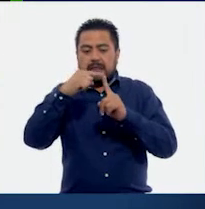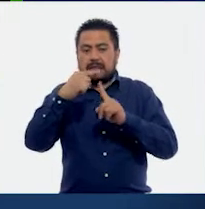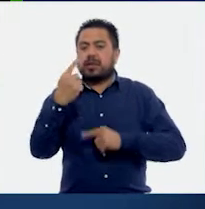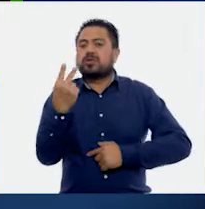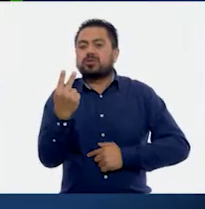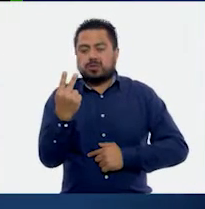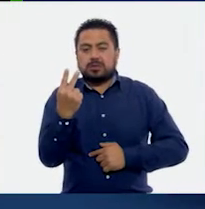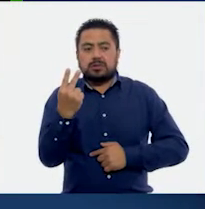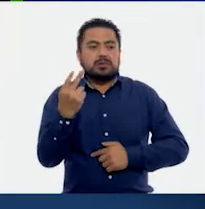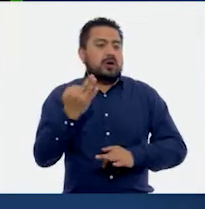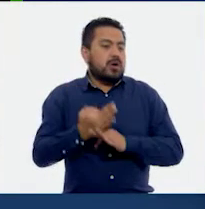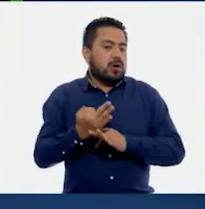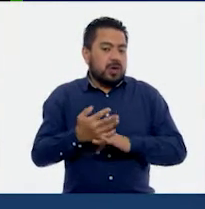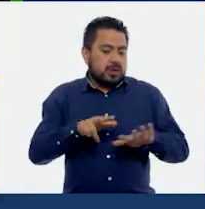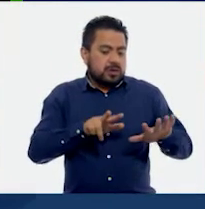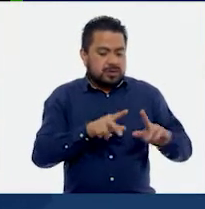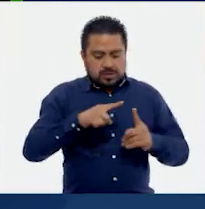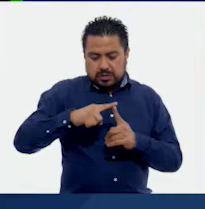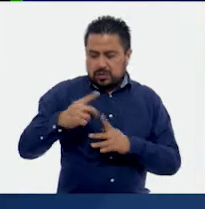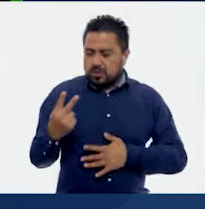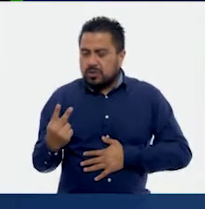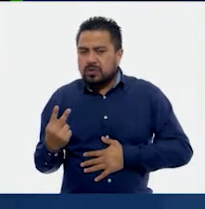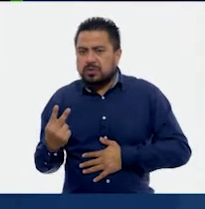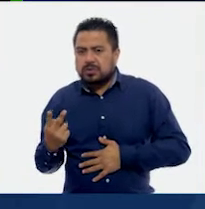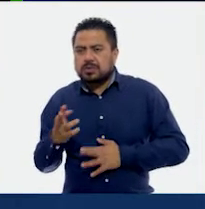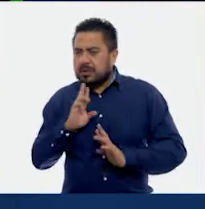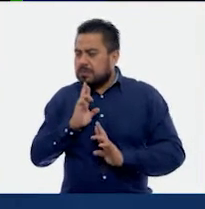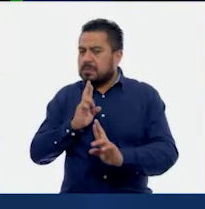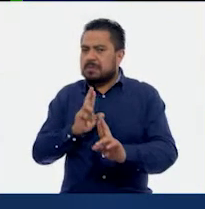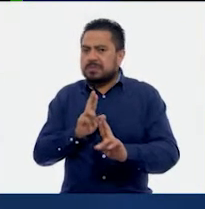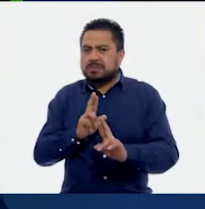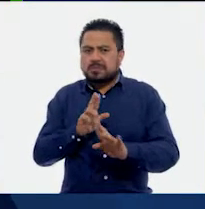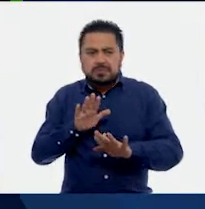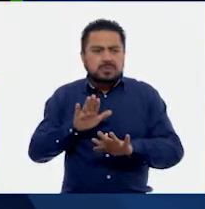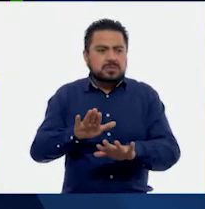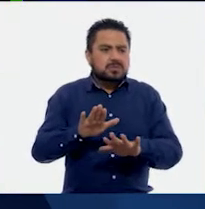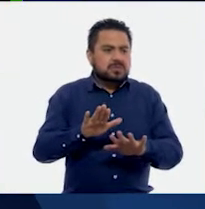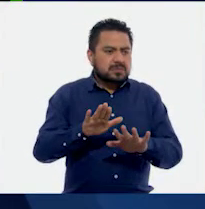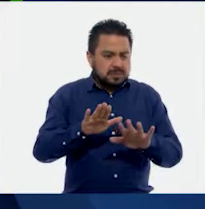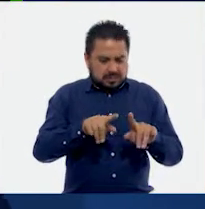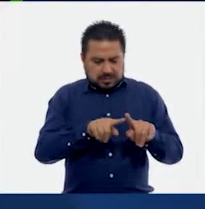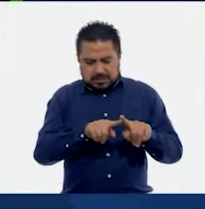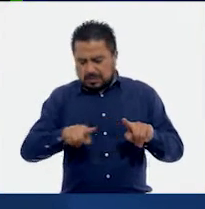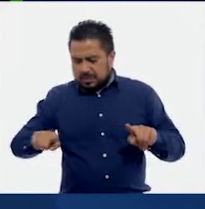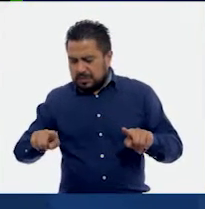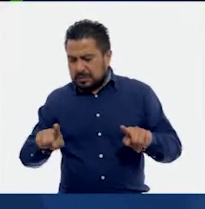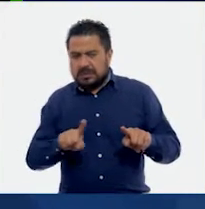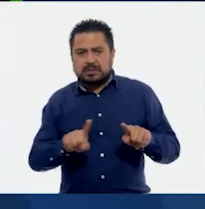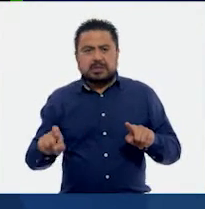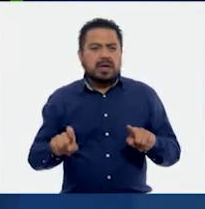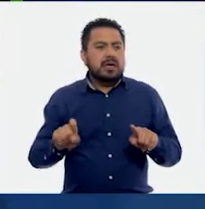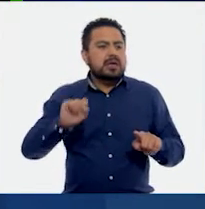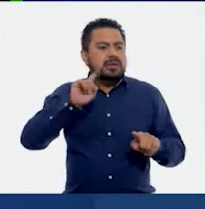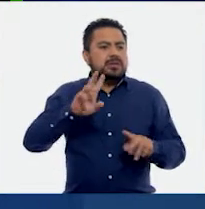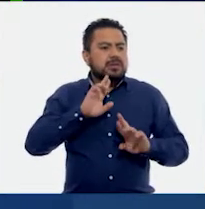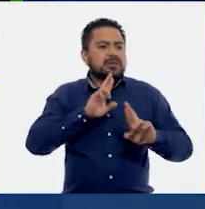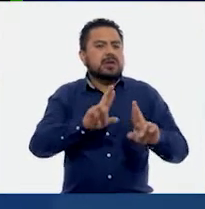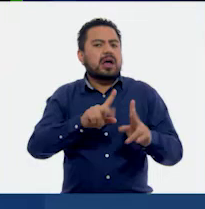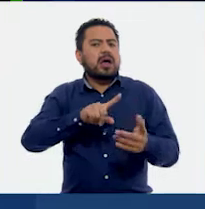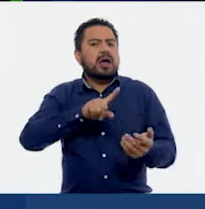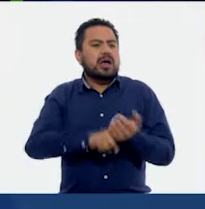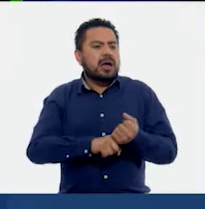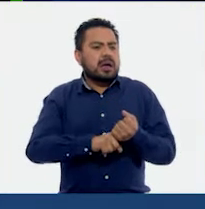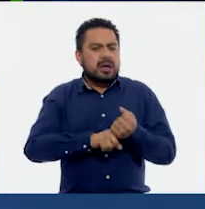Entonces tenemos 18 dividido entre 2 sobre 100 dividido entre 2. Y el resultado de 18